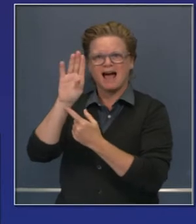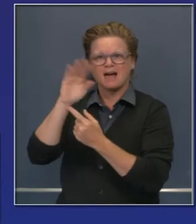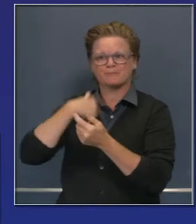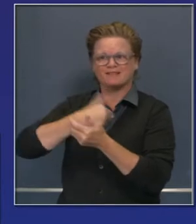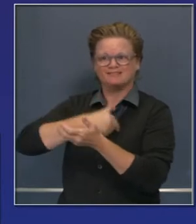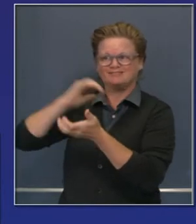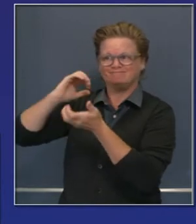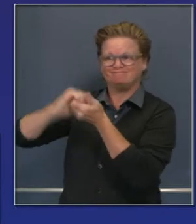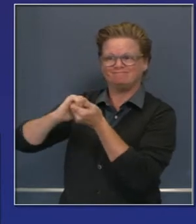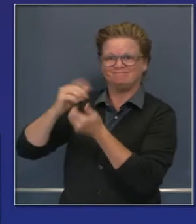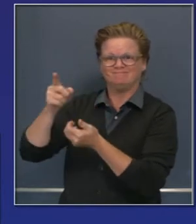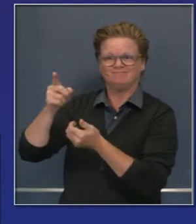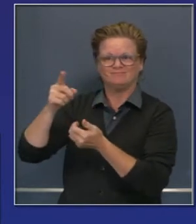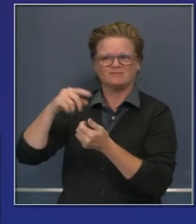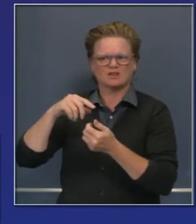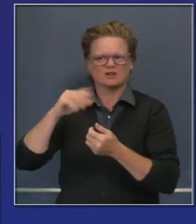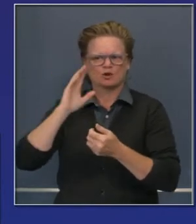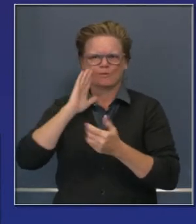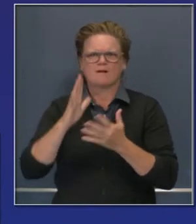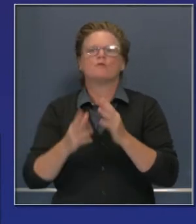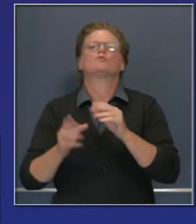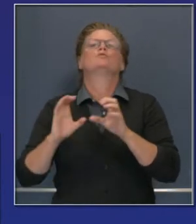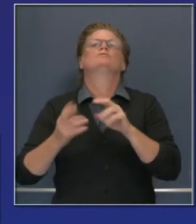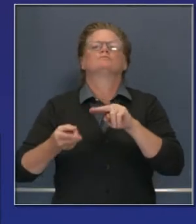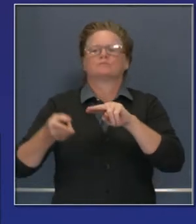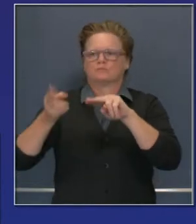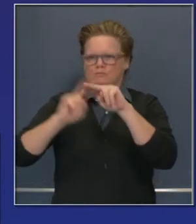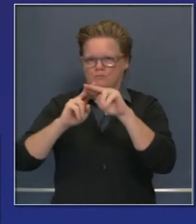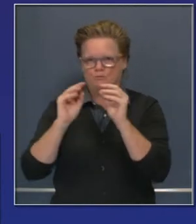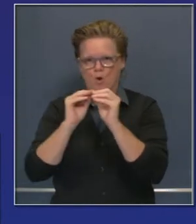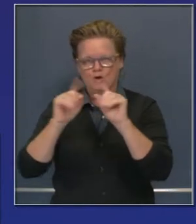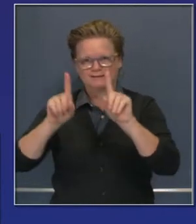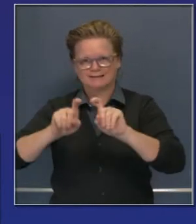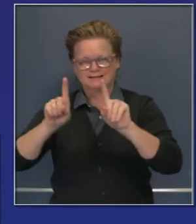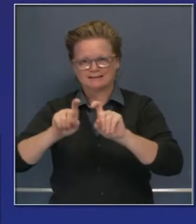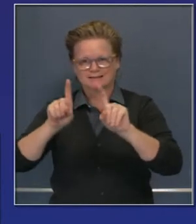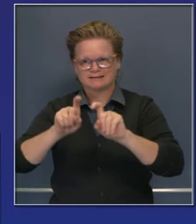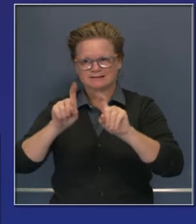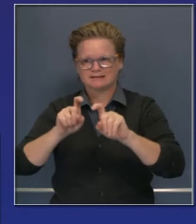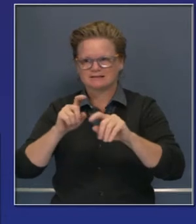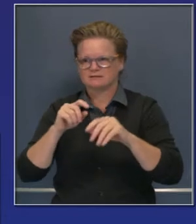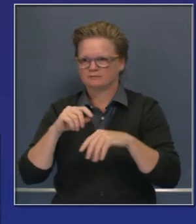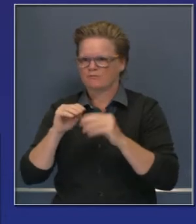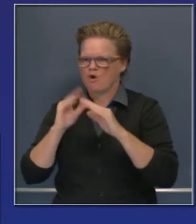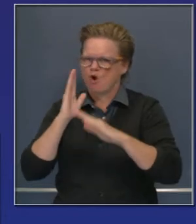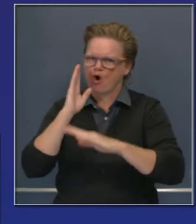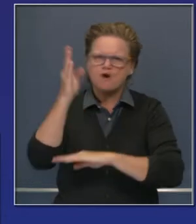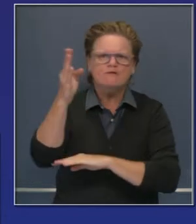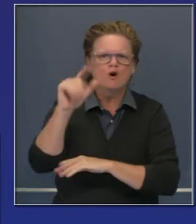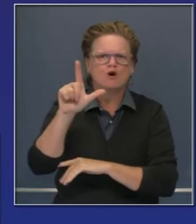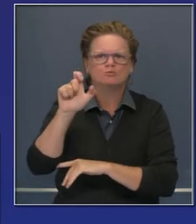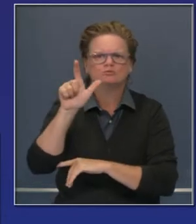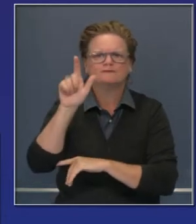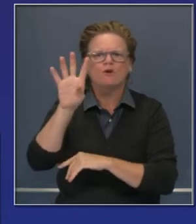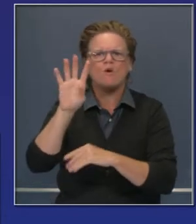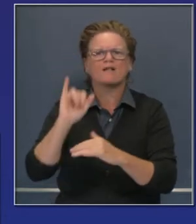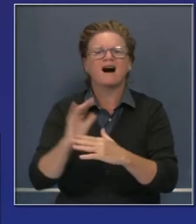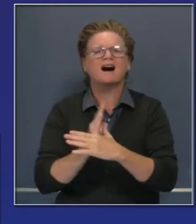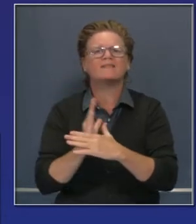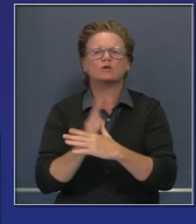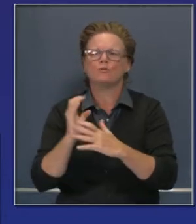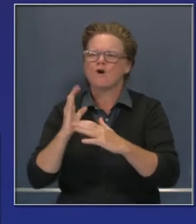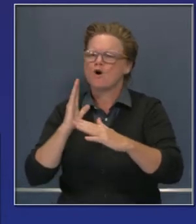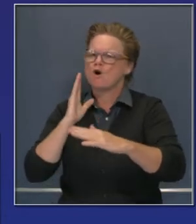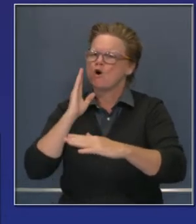este mapa esperamos poder aumentar las pruebas a más de 124,000